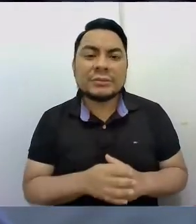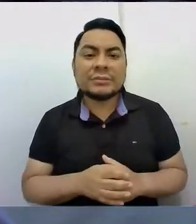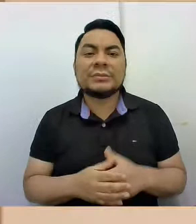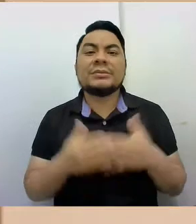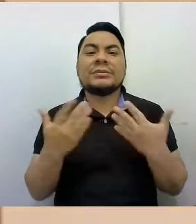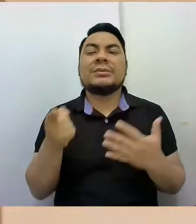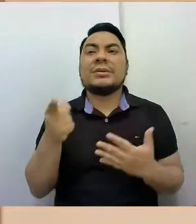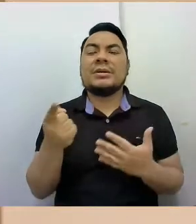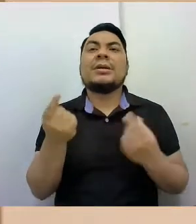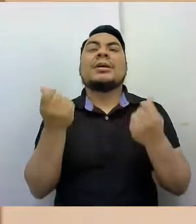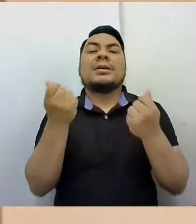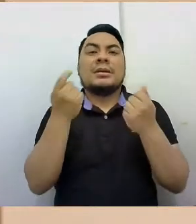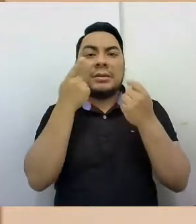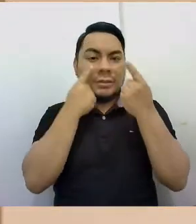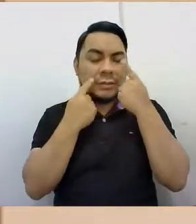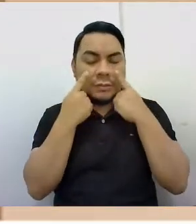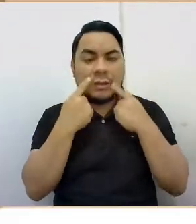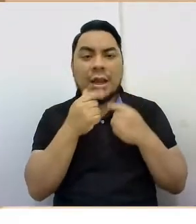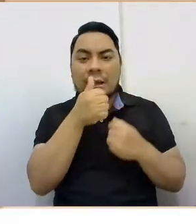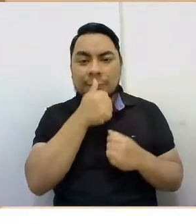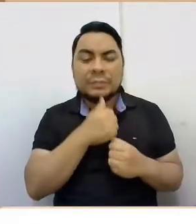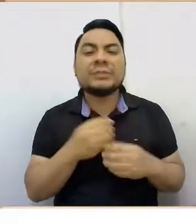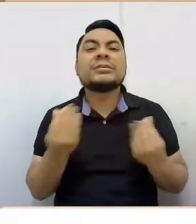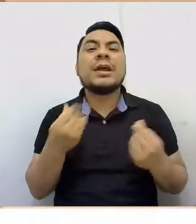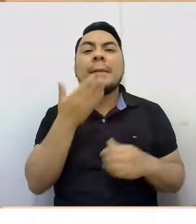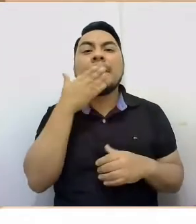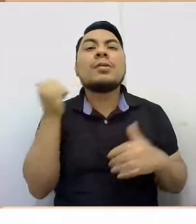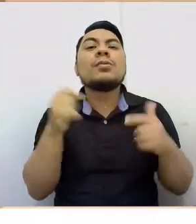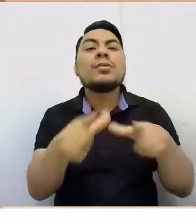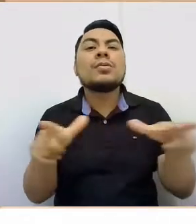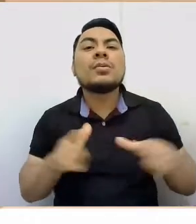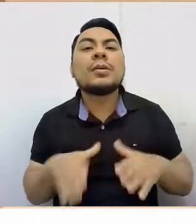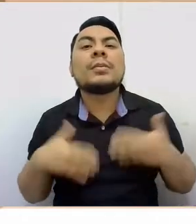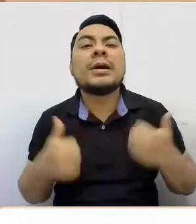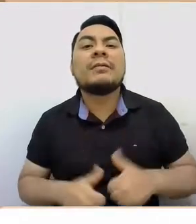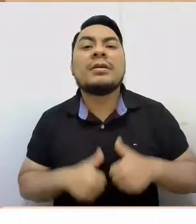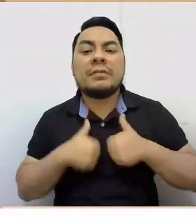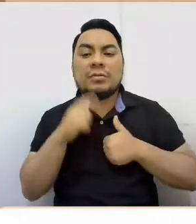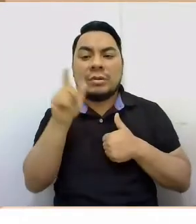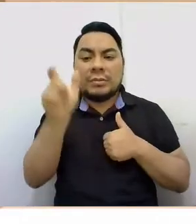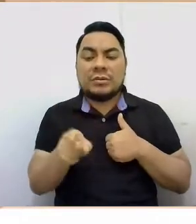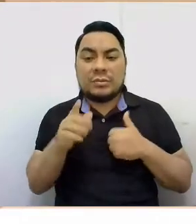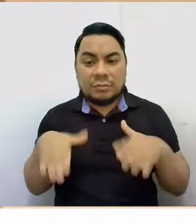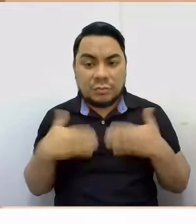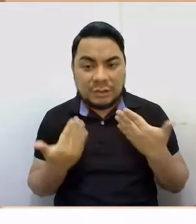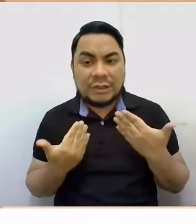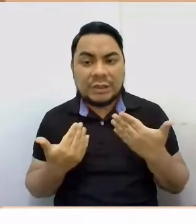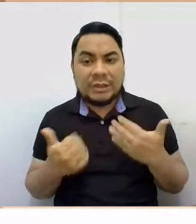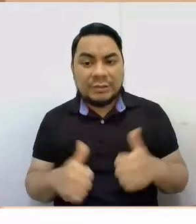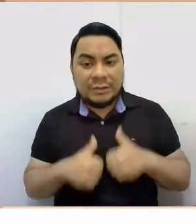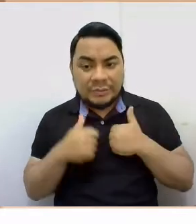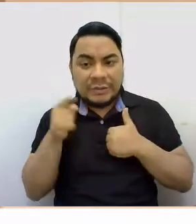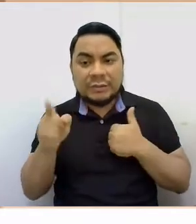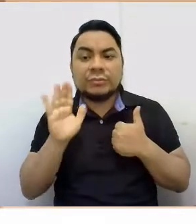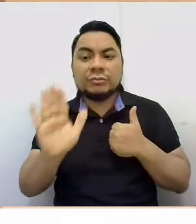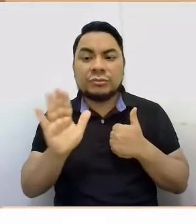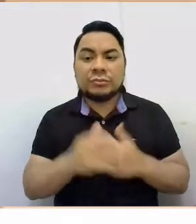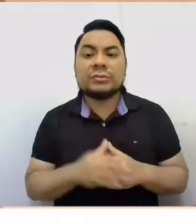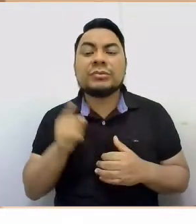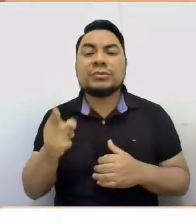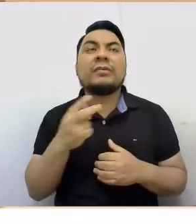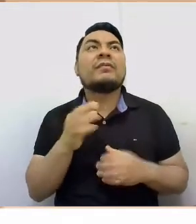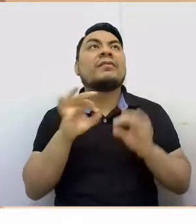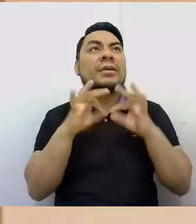aguanté. El mejor lugar donde puede vivir una persona y donde puede estar una persona es con los suyos, con su familia, es con su